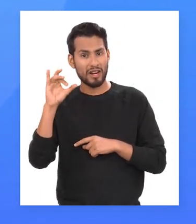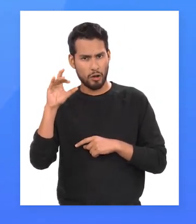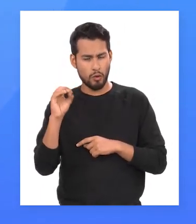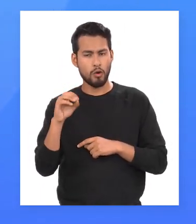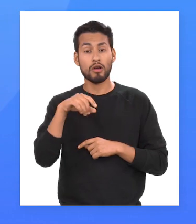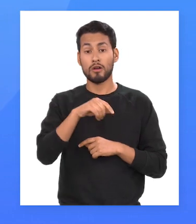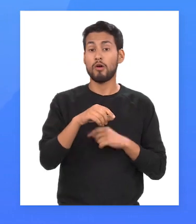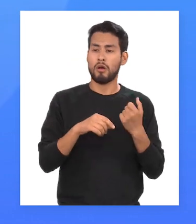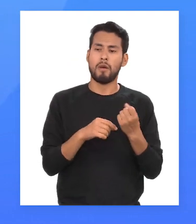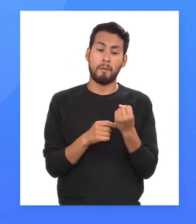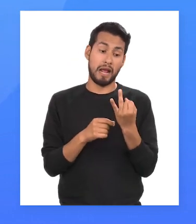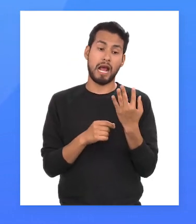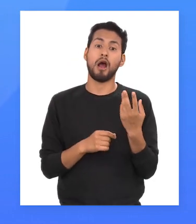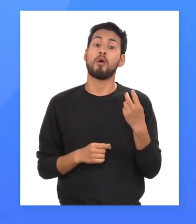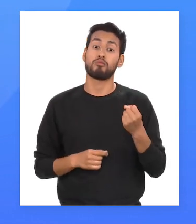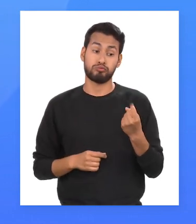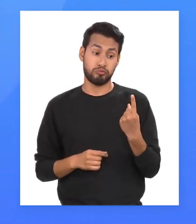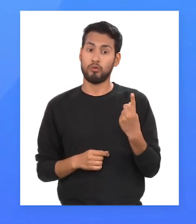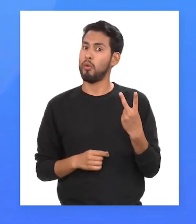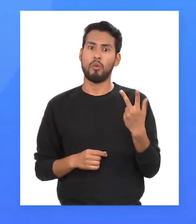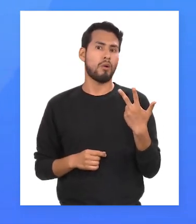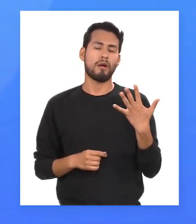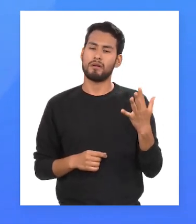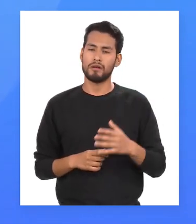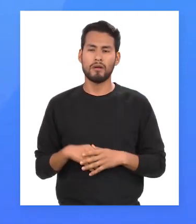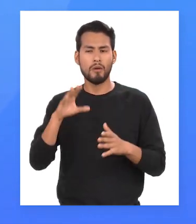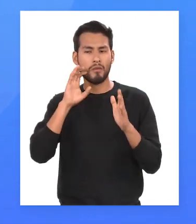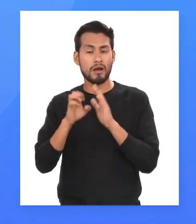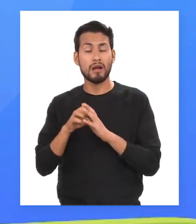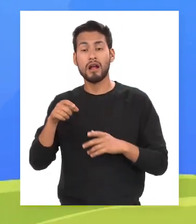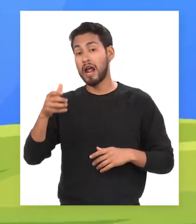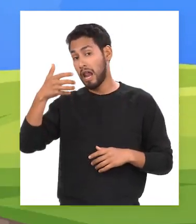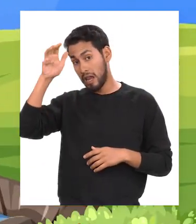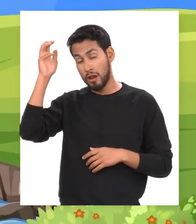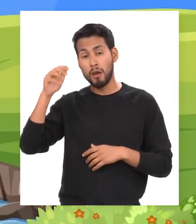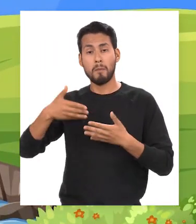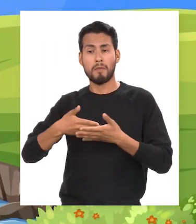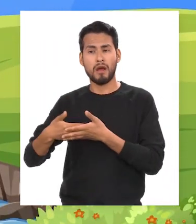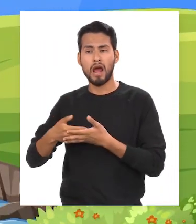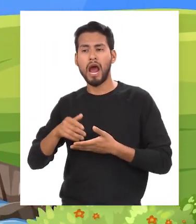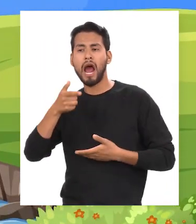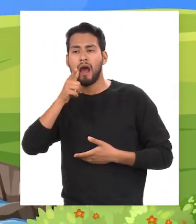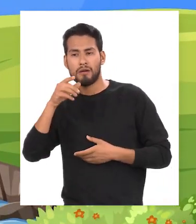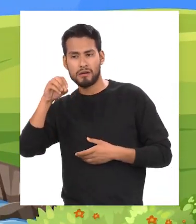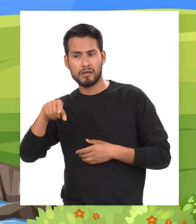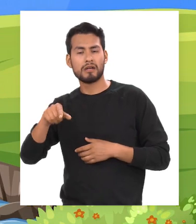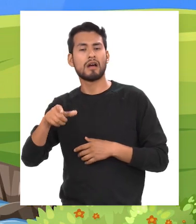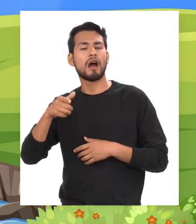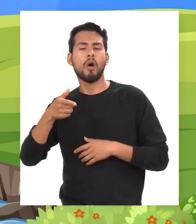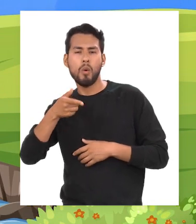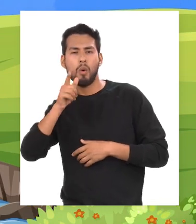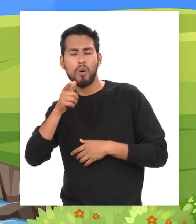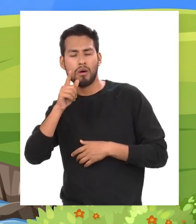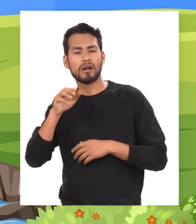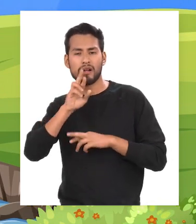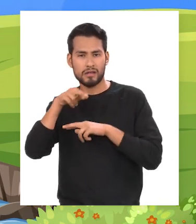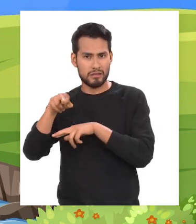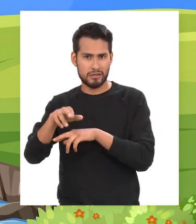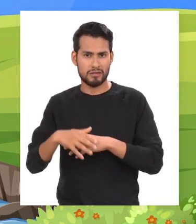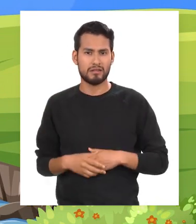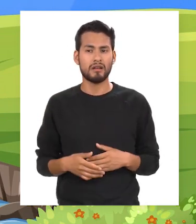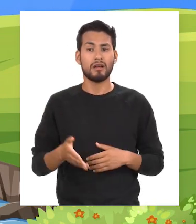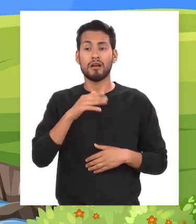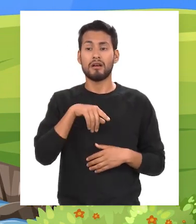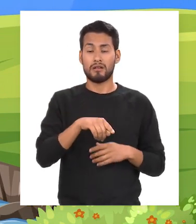núcleo y el segundo más de uno. Atentos al ejemplo. El león bebe agua en el río. En el sujeto, el león,